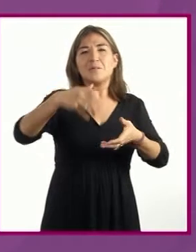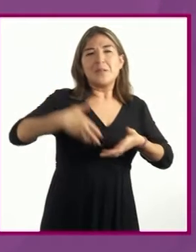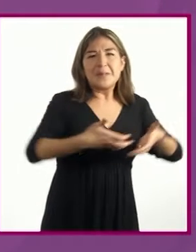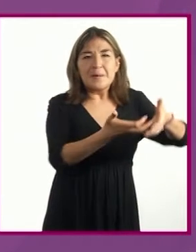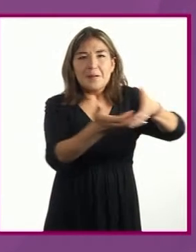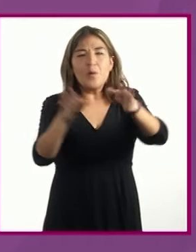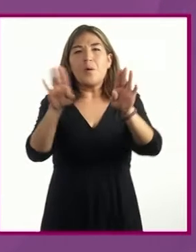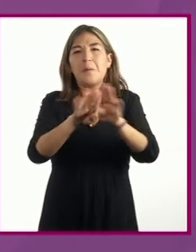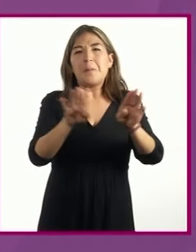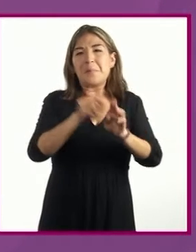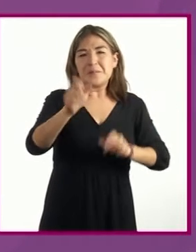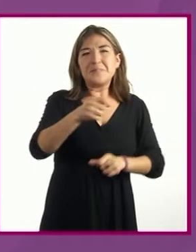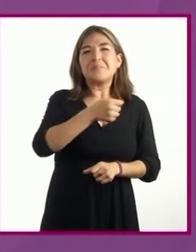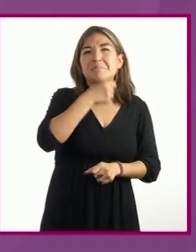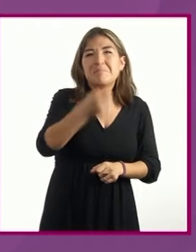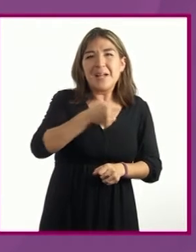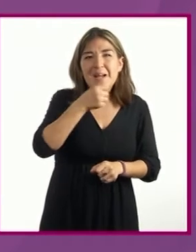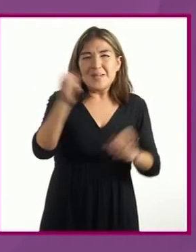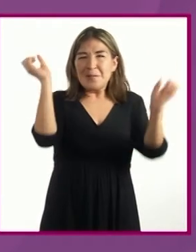inhóspitos.